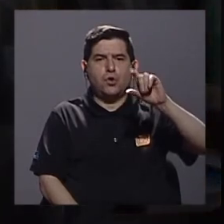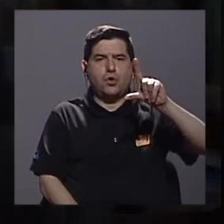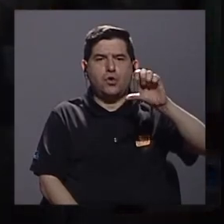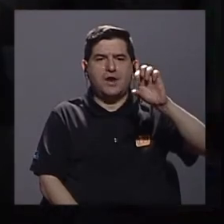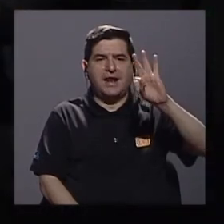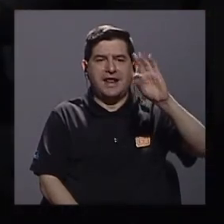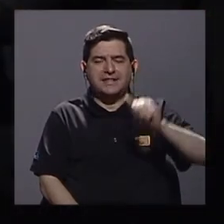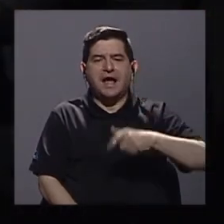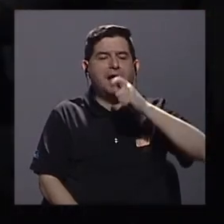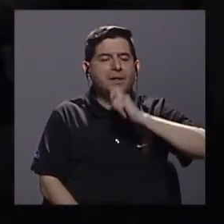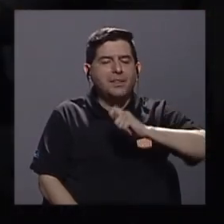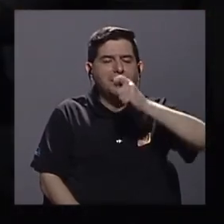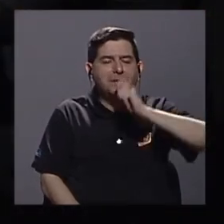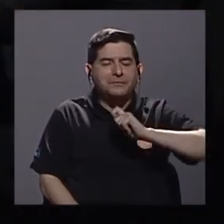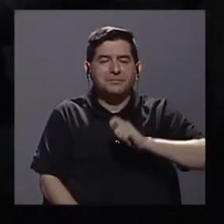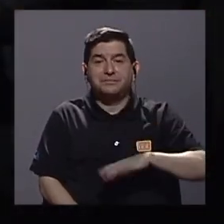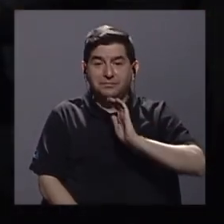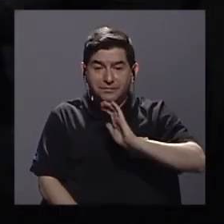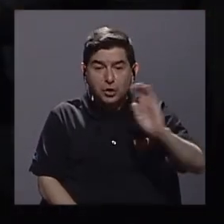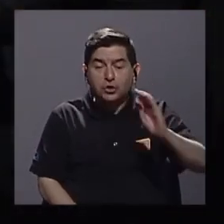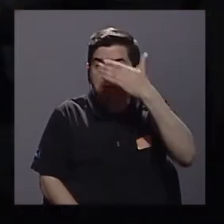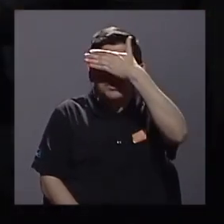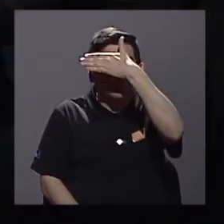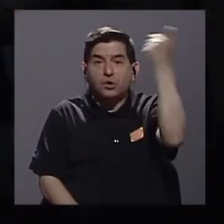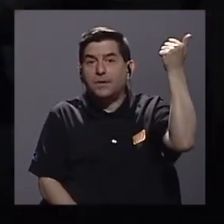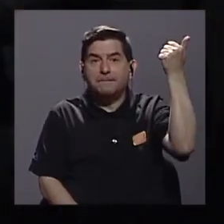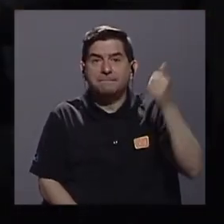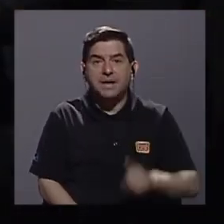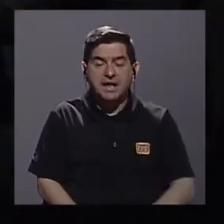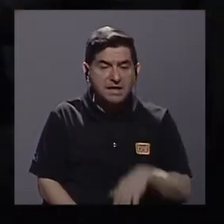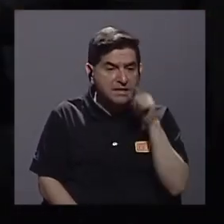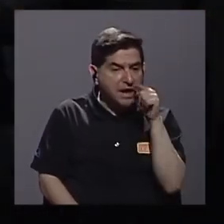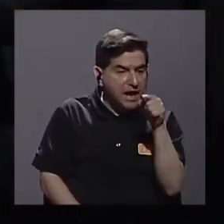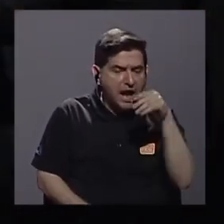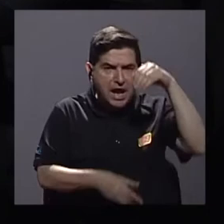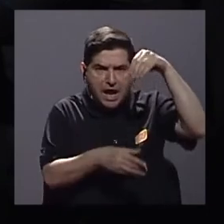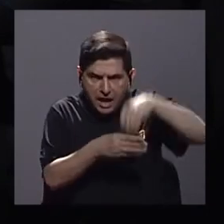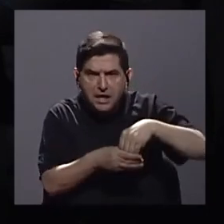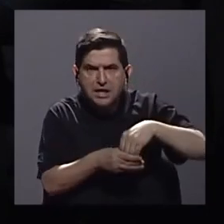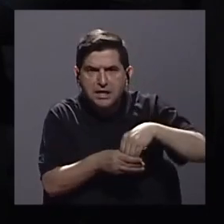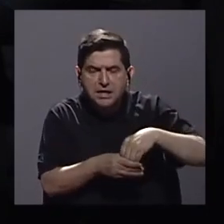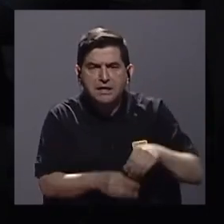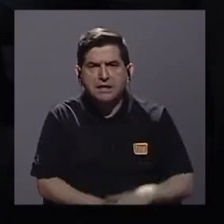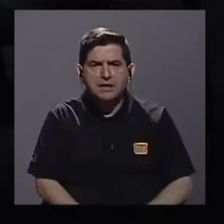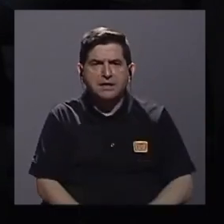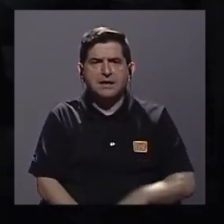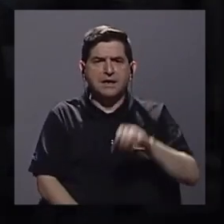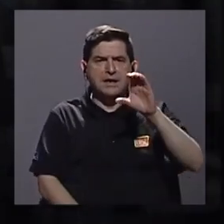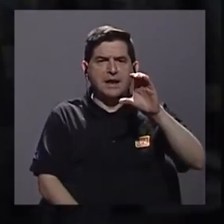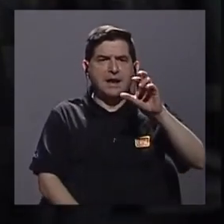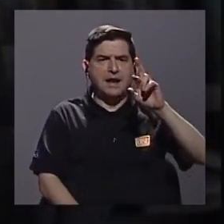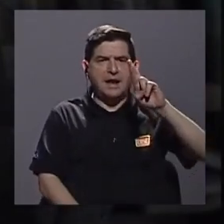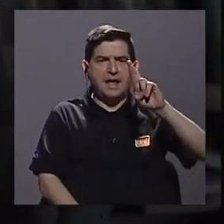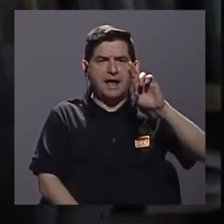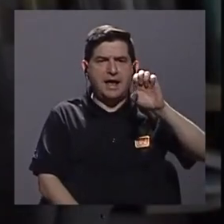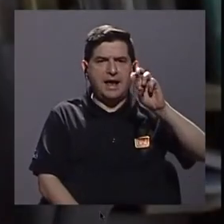A veces a los niños se les olvida que en esa chocolate, esa crema viene del